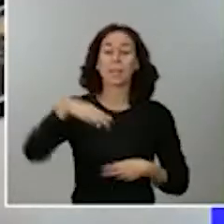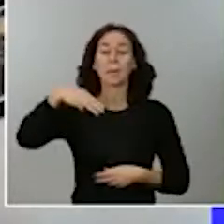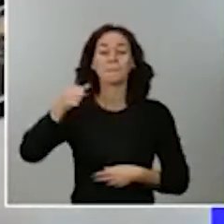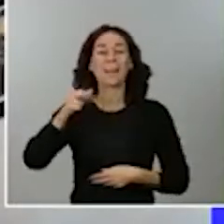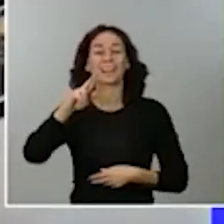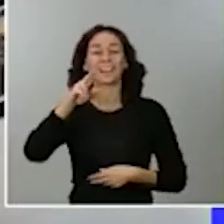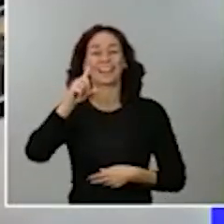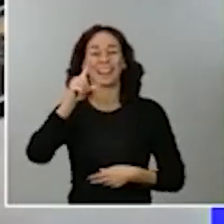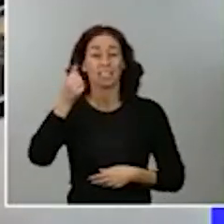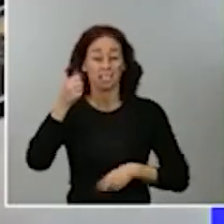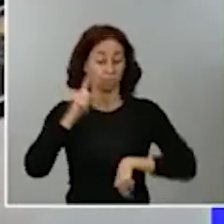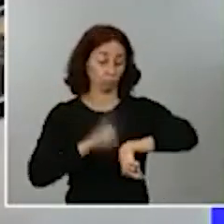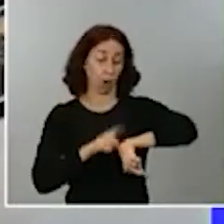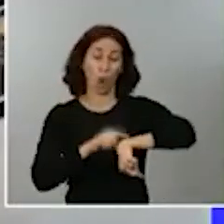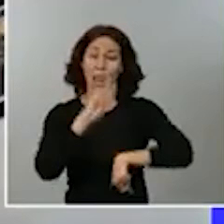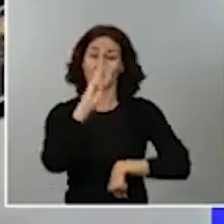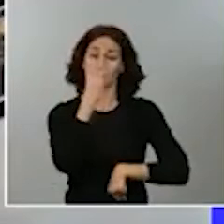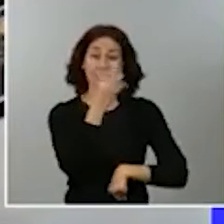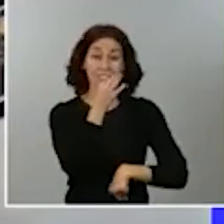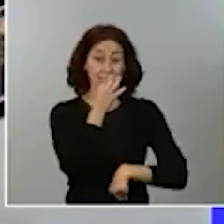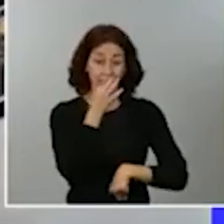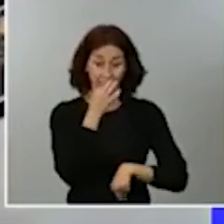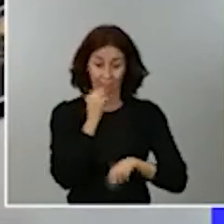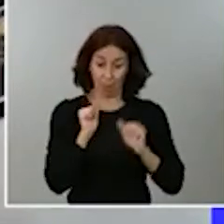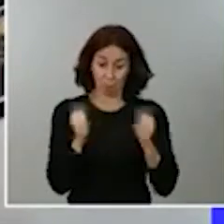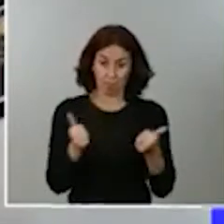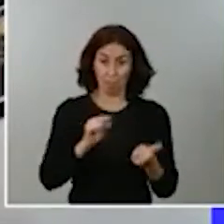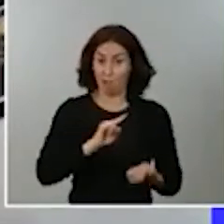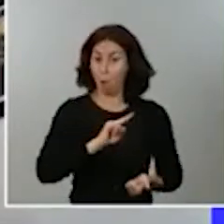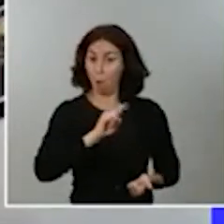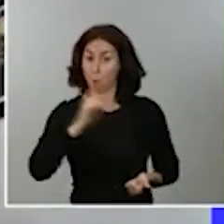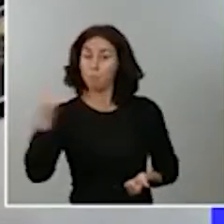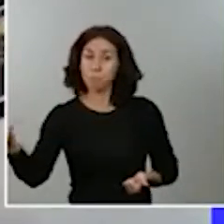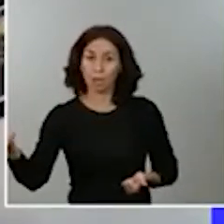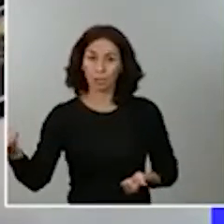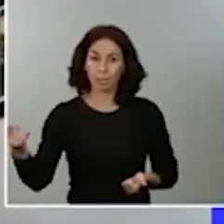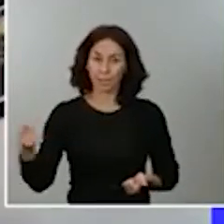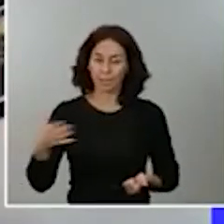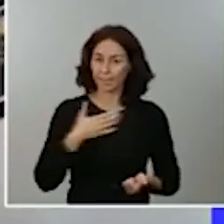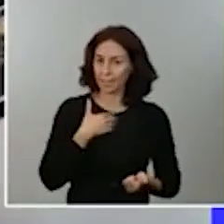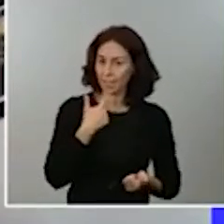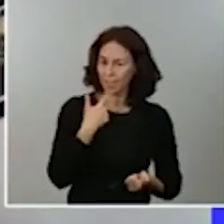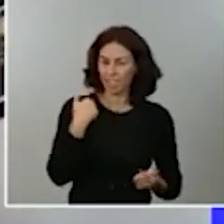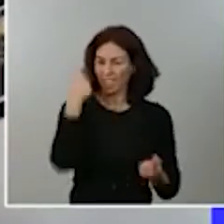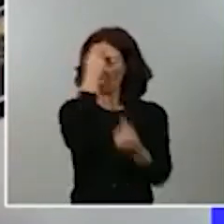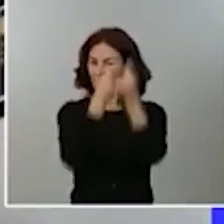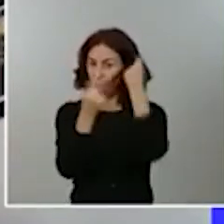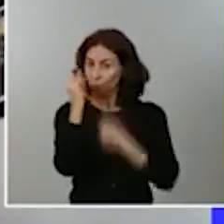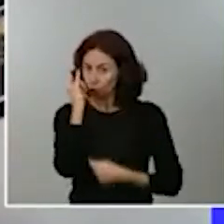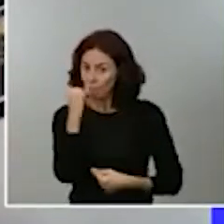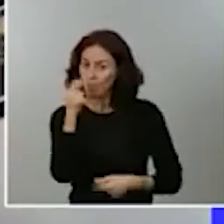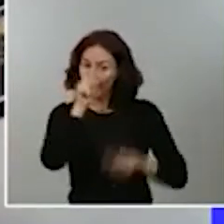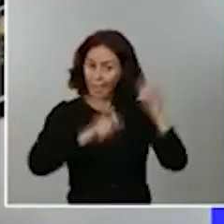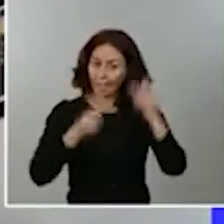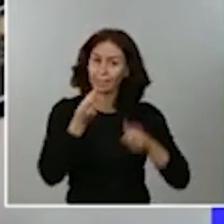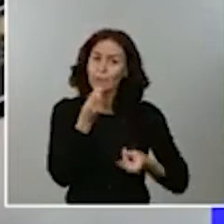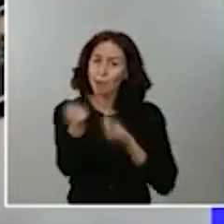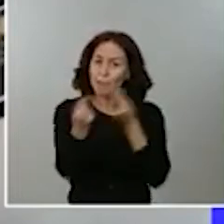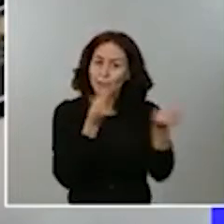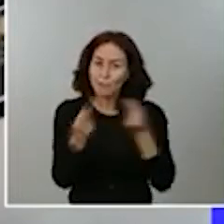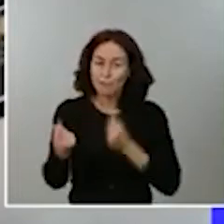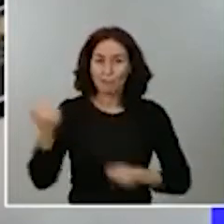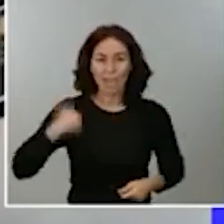tres de la tarde del inicio de un puente, no sé si tienen datos que indiquen que mucha gente se está yendo de puente y si va a haber multas para impedirlo.